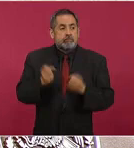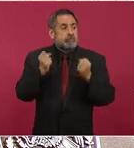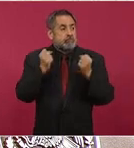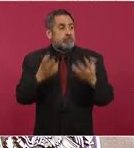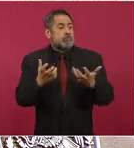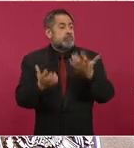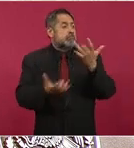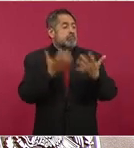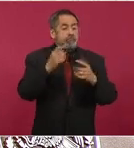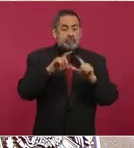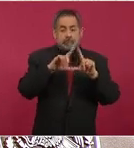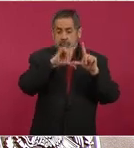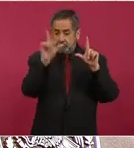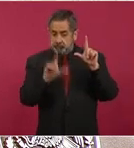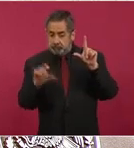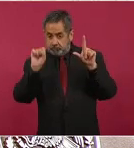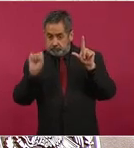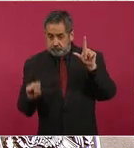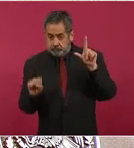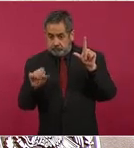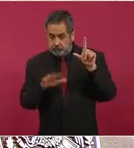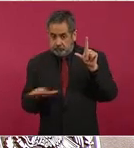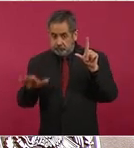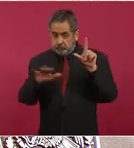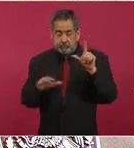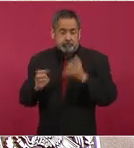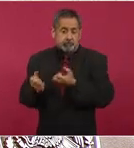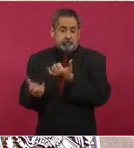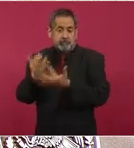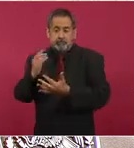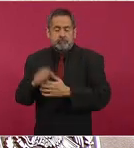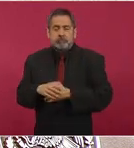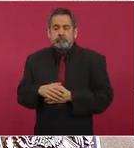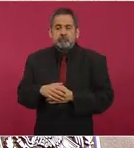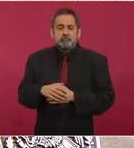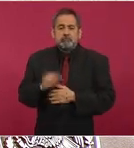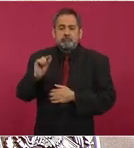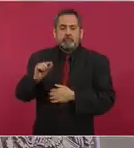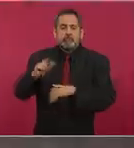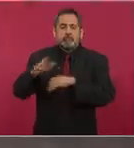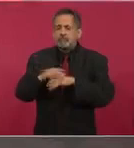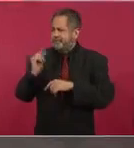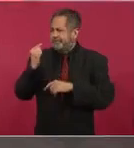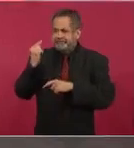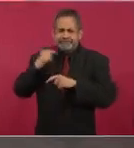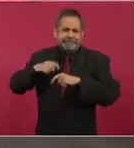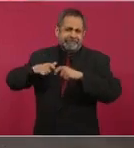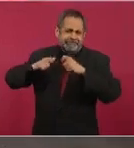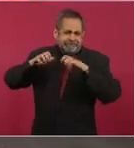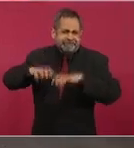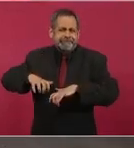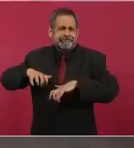incendios en el sureste, porque llovió hasta hace poco